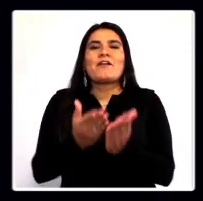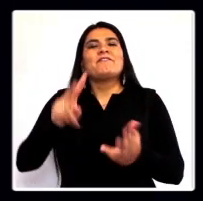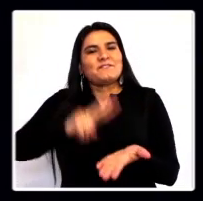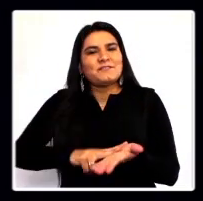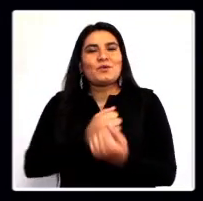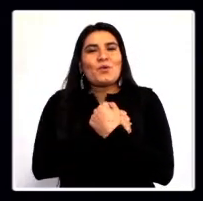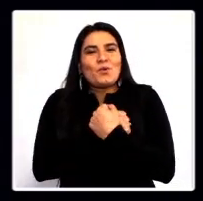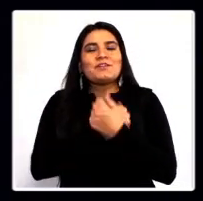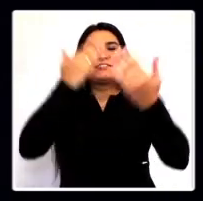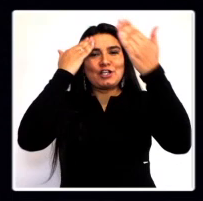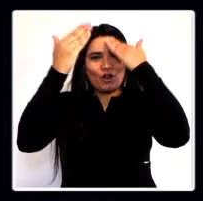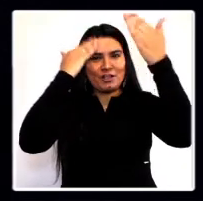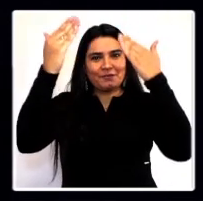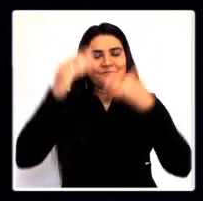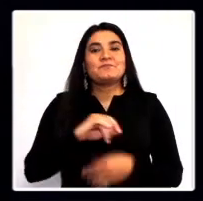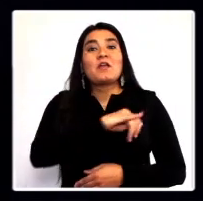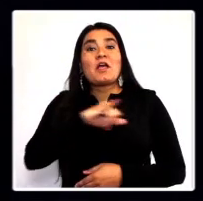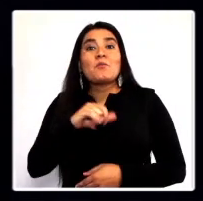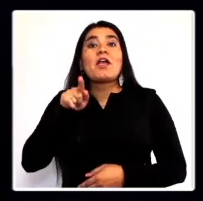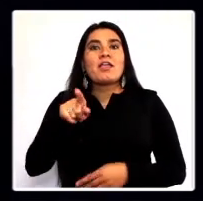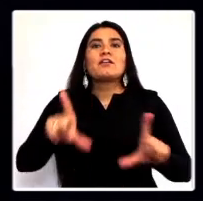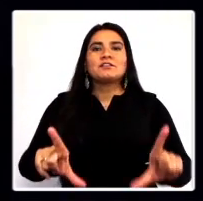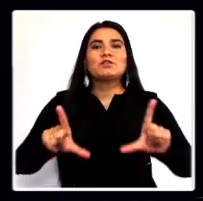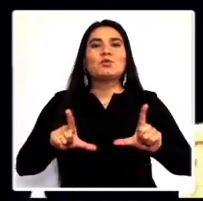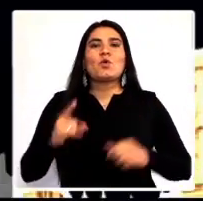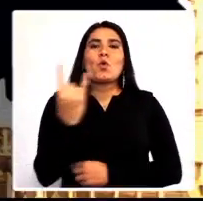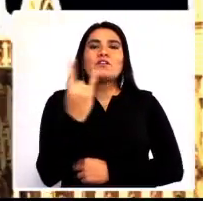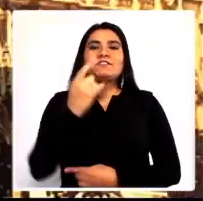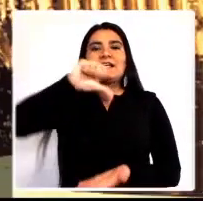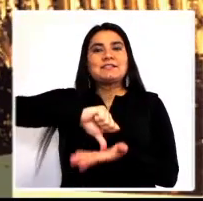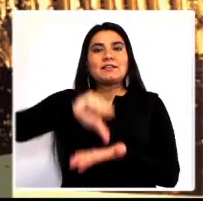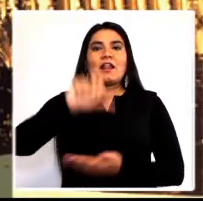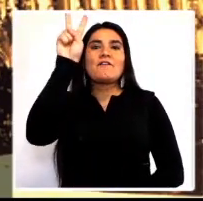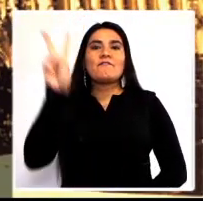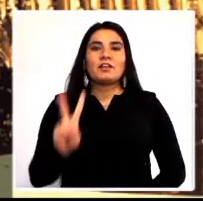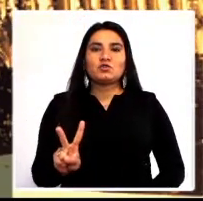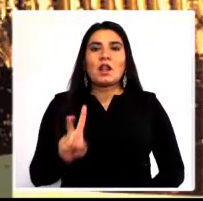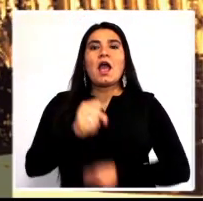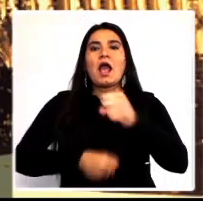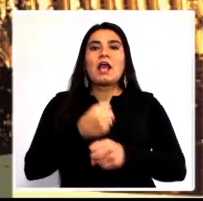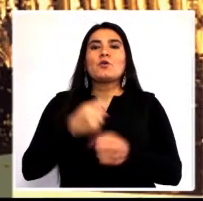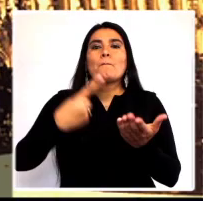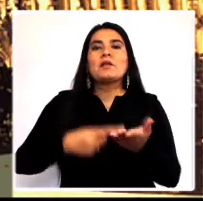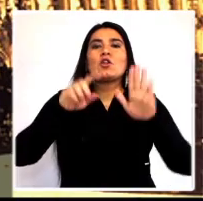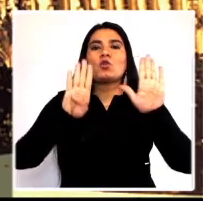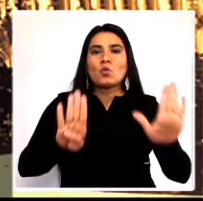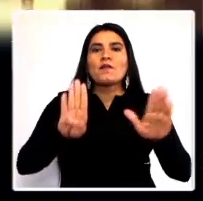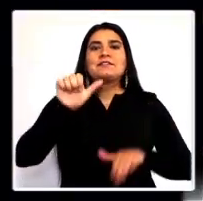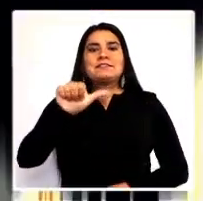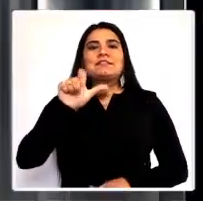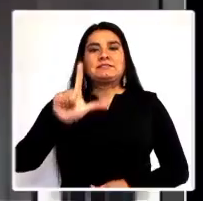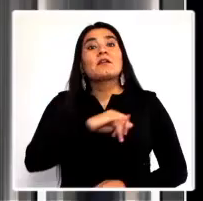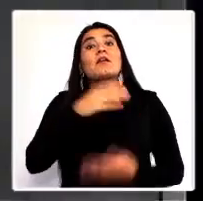pasión, psicología, de la cual se titula la Universidad Central de Venezuela en el año 1967.